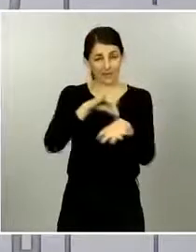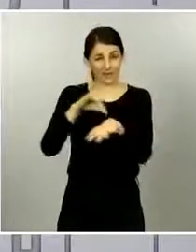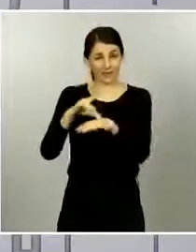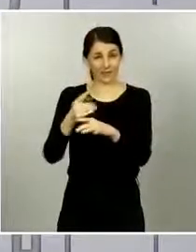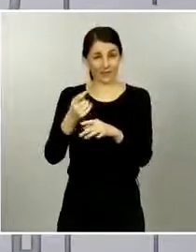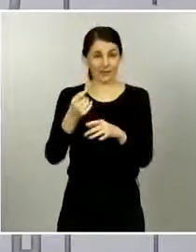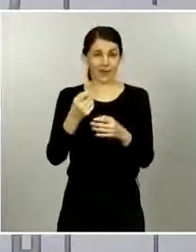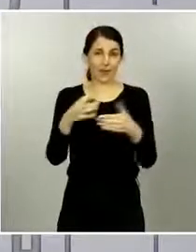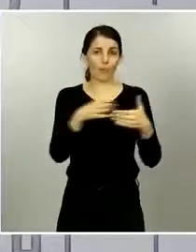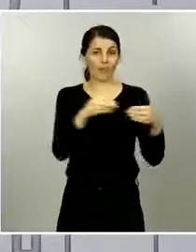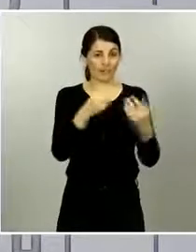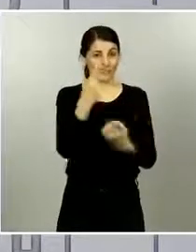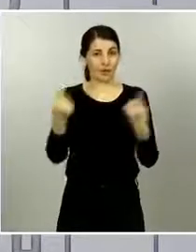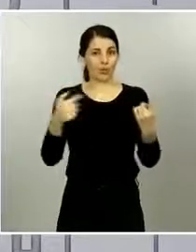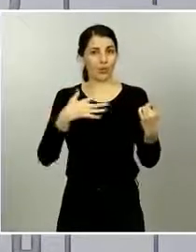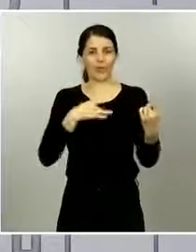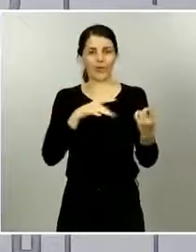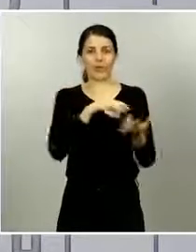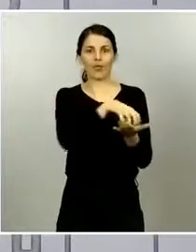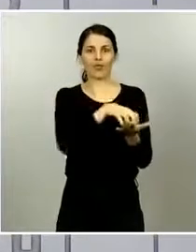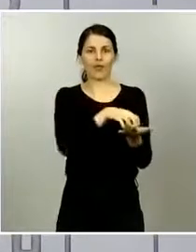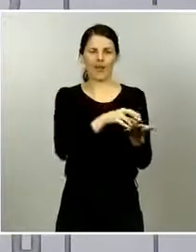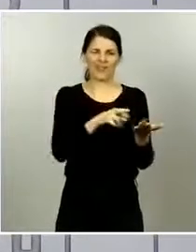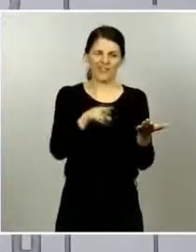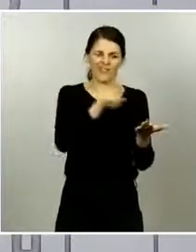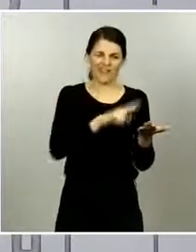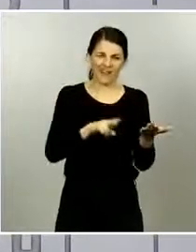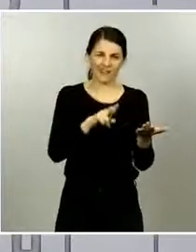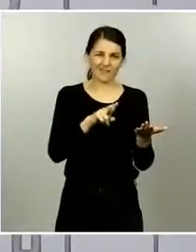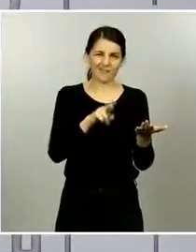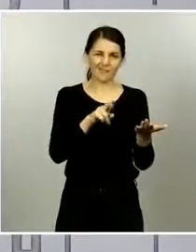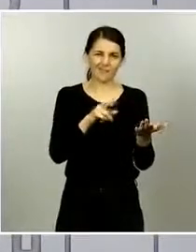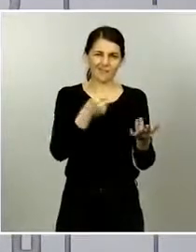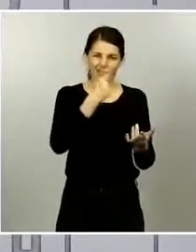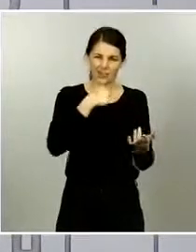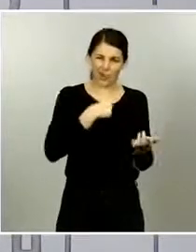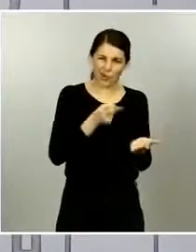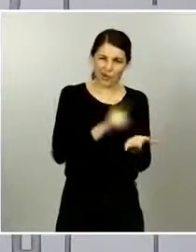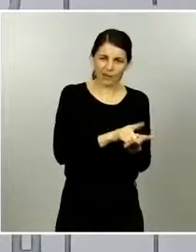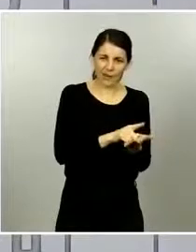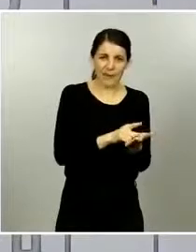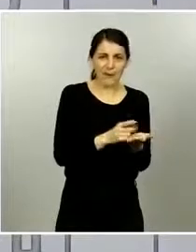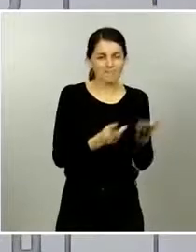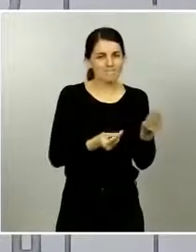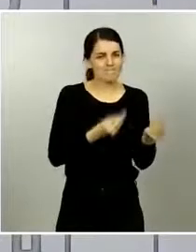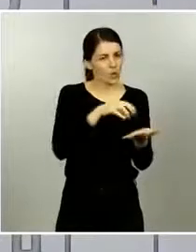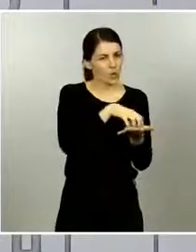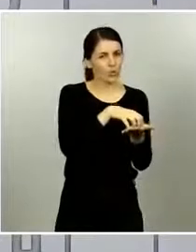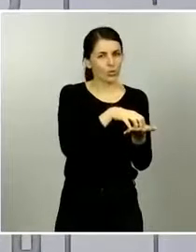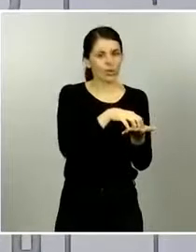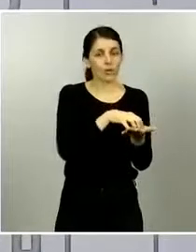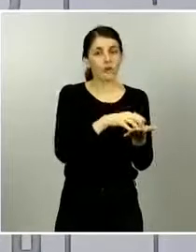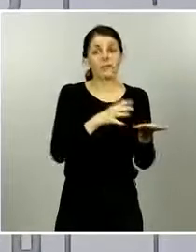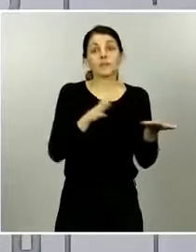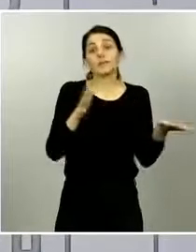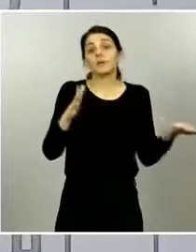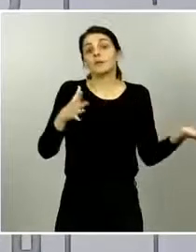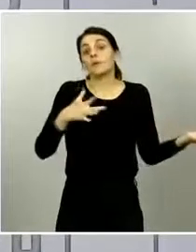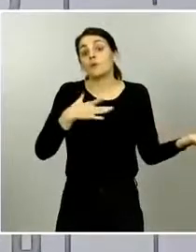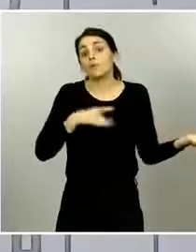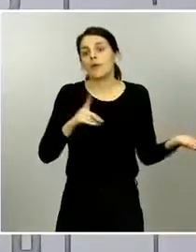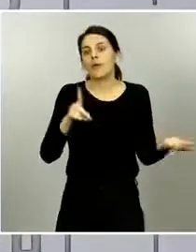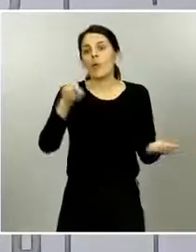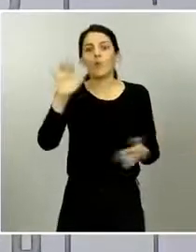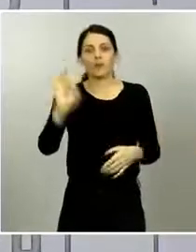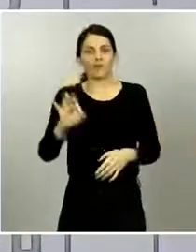suficientes estudios en los que hay todavía o suficientes pacientes en los que puede mantenerse alguna duda podría pasar pero como les he